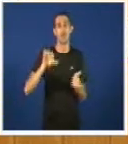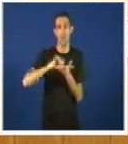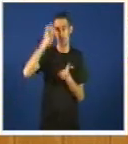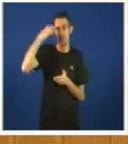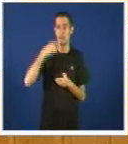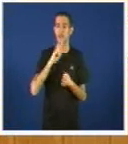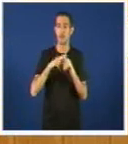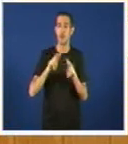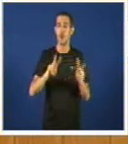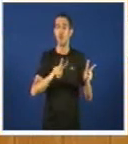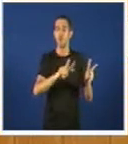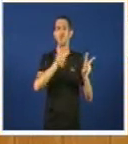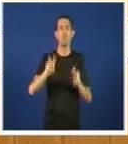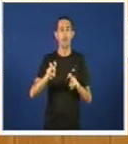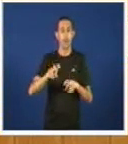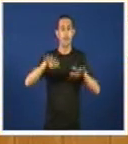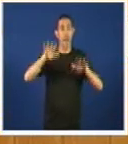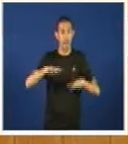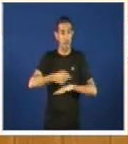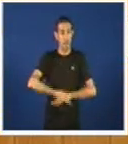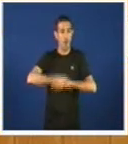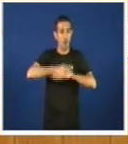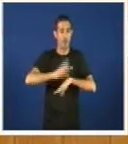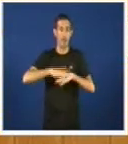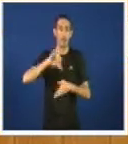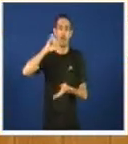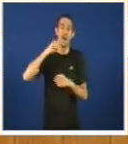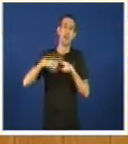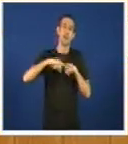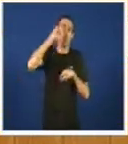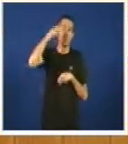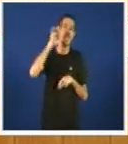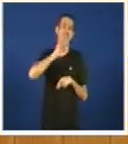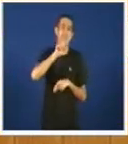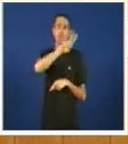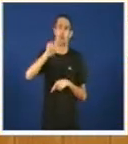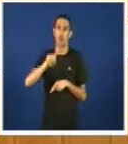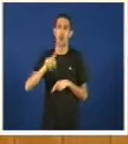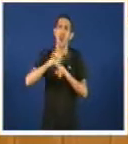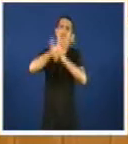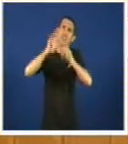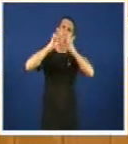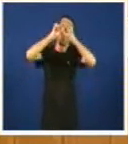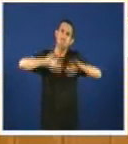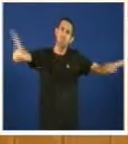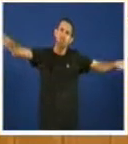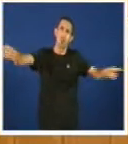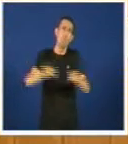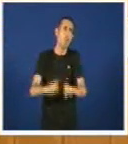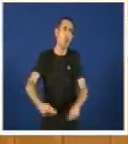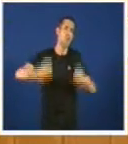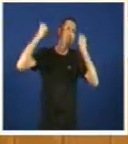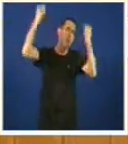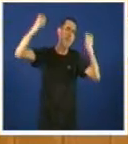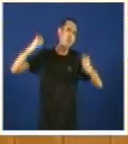nova parada obligada nos itinerarios culturais do século XXI que a súa relevancia internacional seria un revulsivo nestos